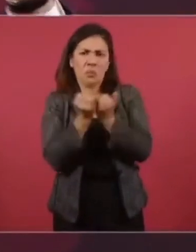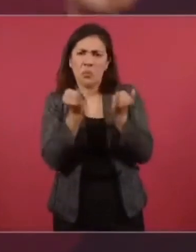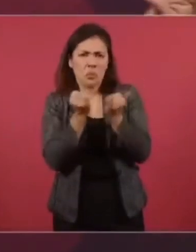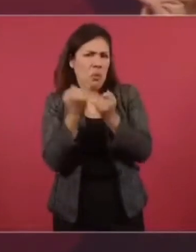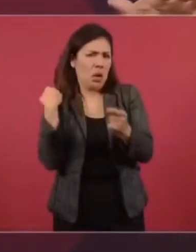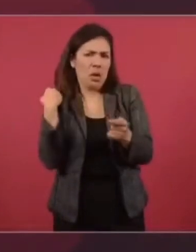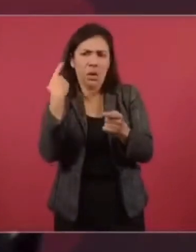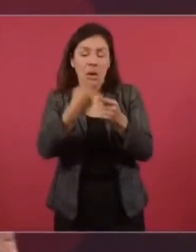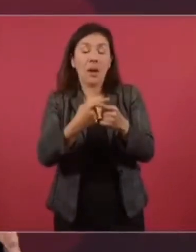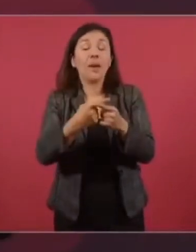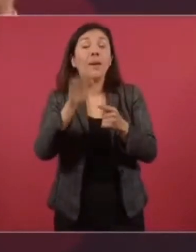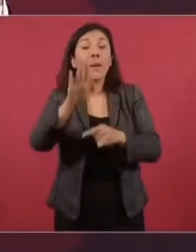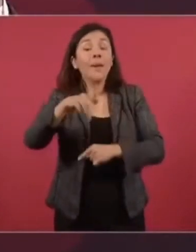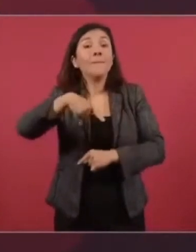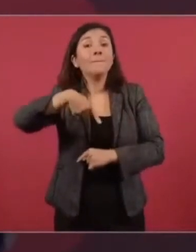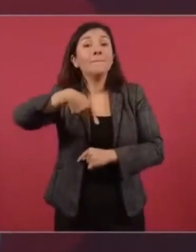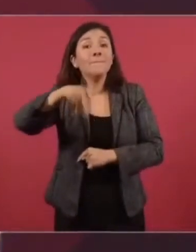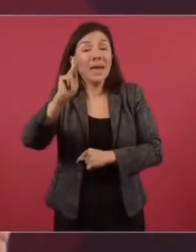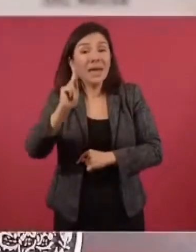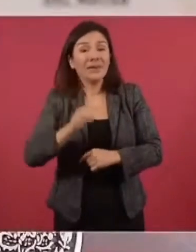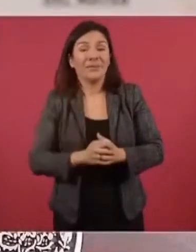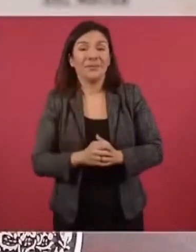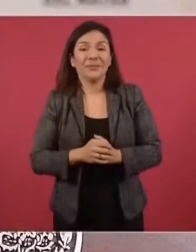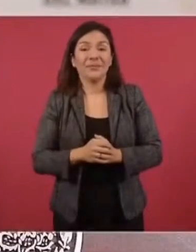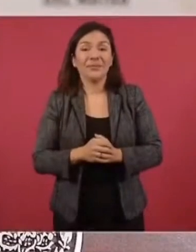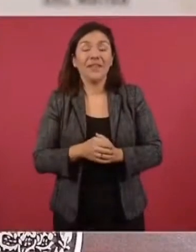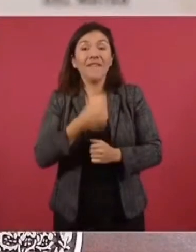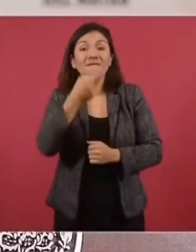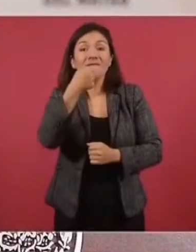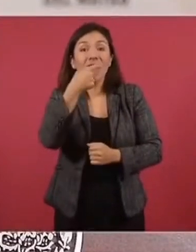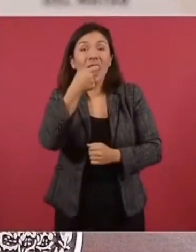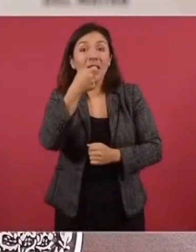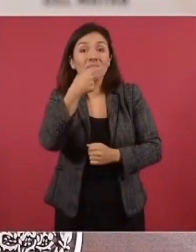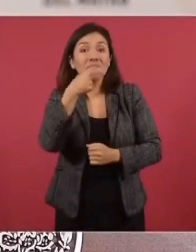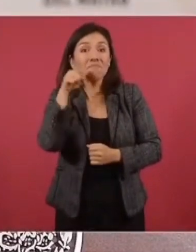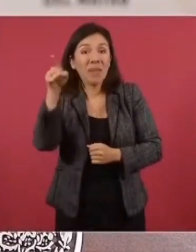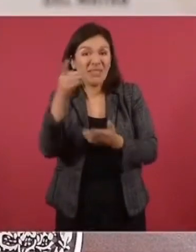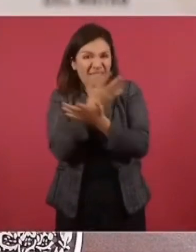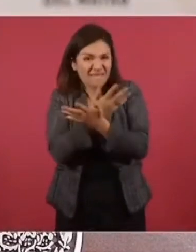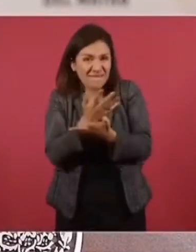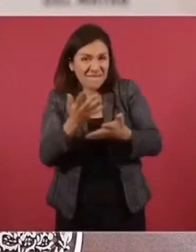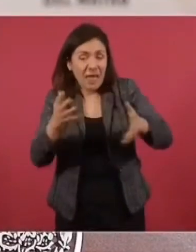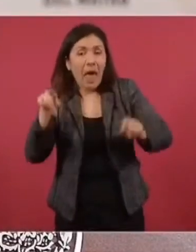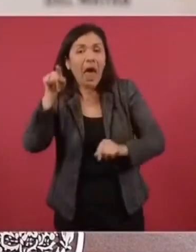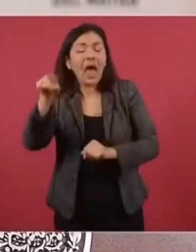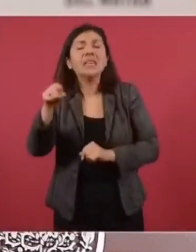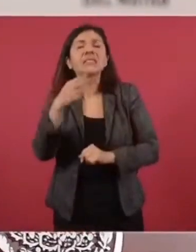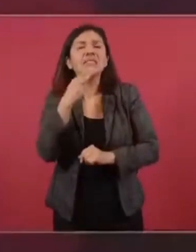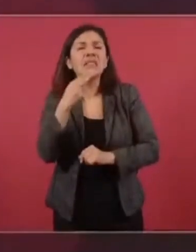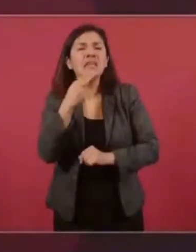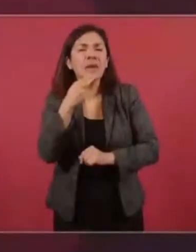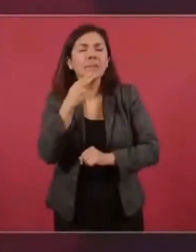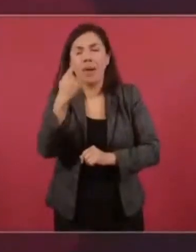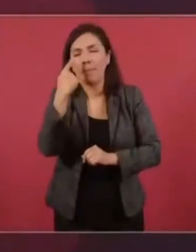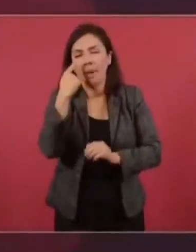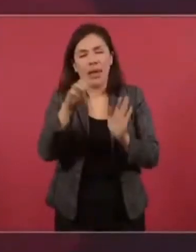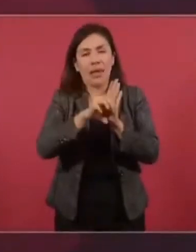Pero la farmacia tiene el propósito de que si